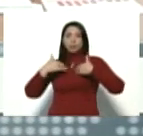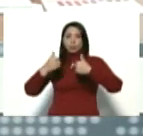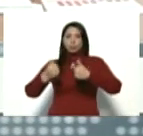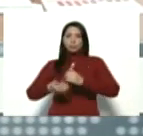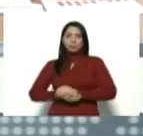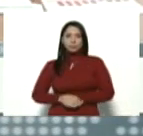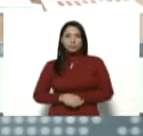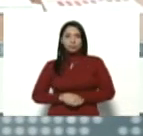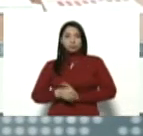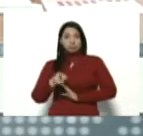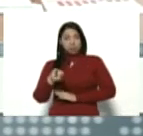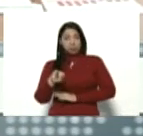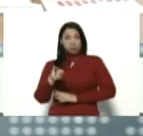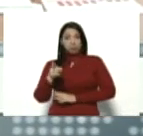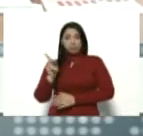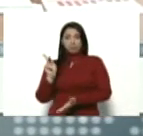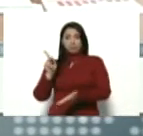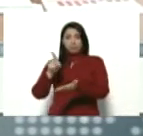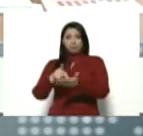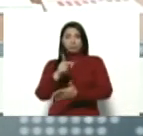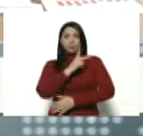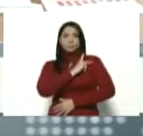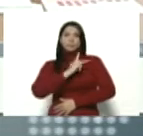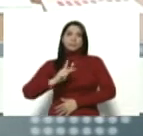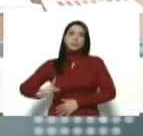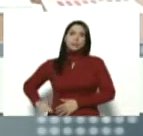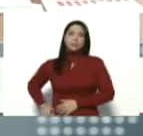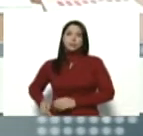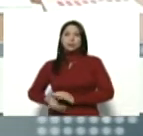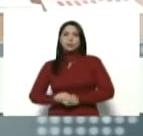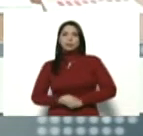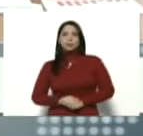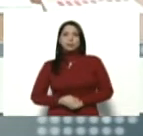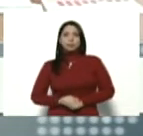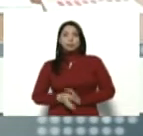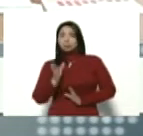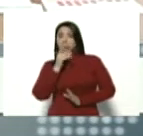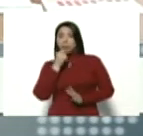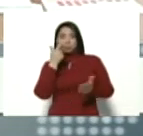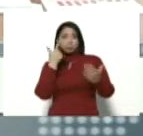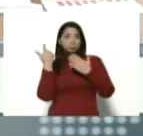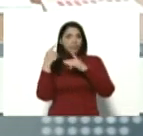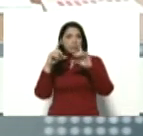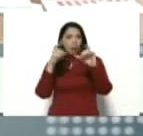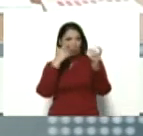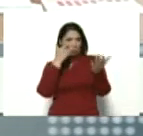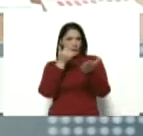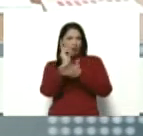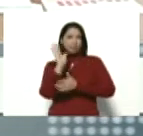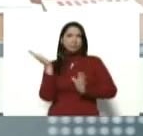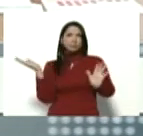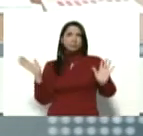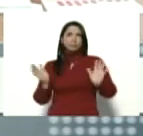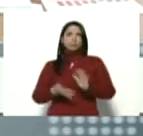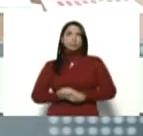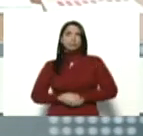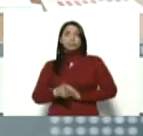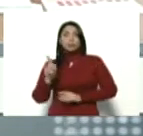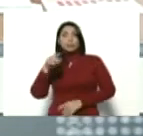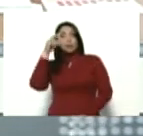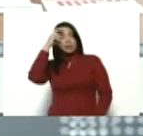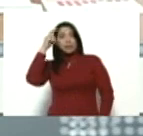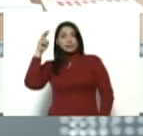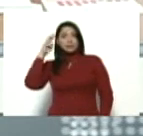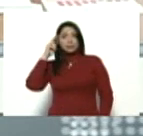Ahí estuvo la vicepresidenta ejecutiva, no sé si hay imágenes, tuvo el canciller de la